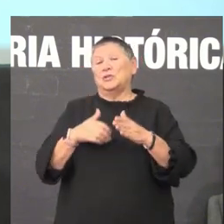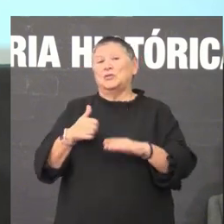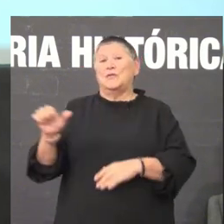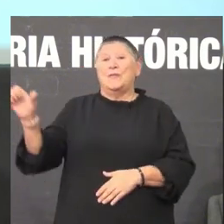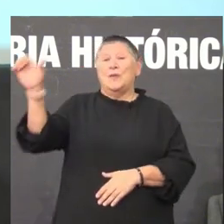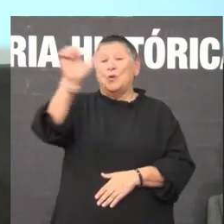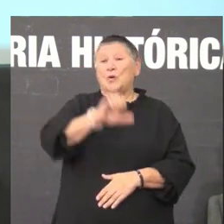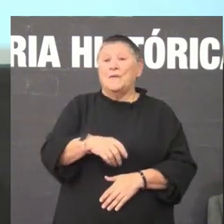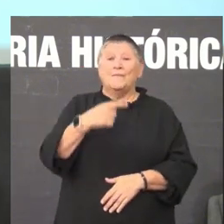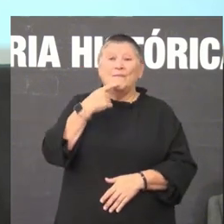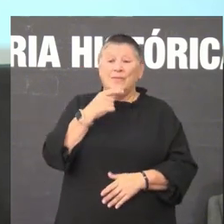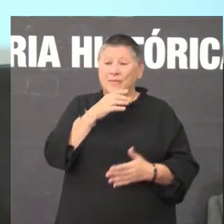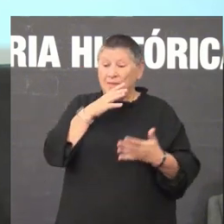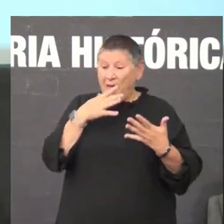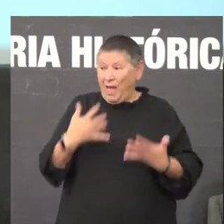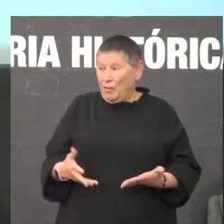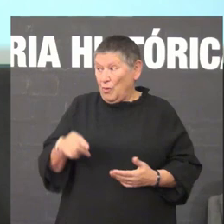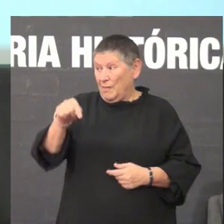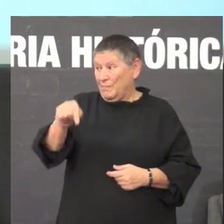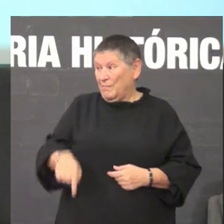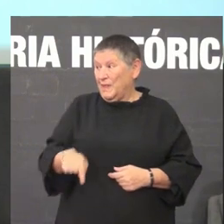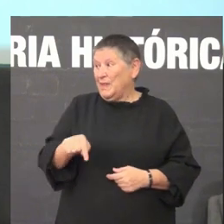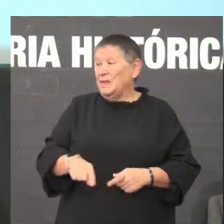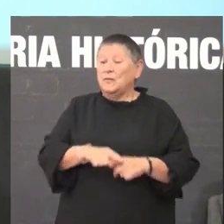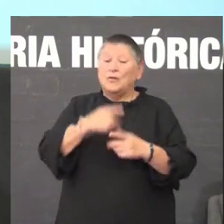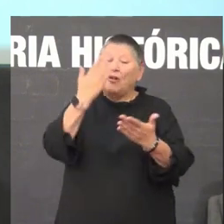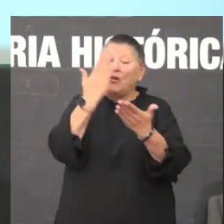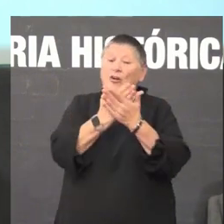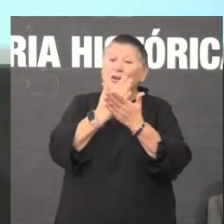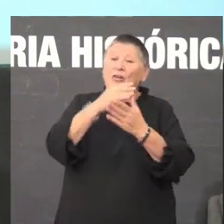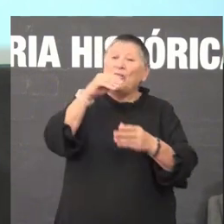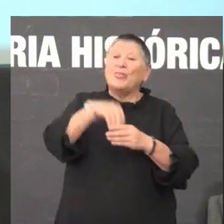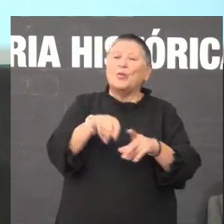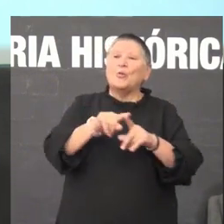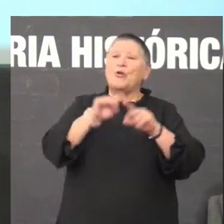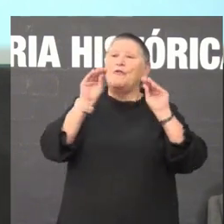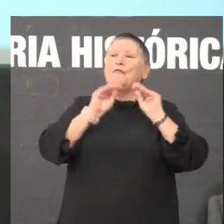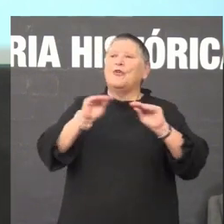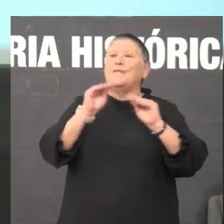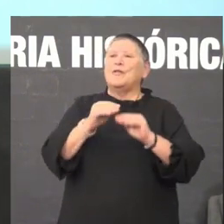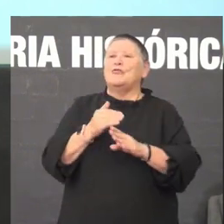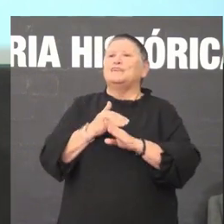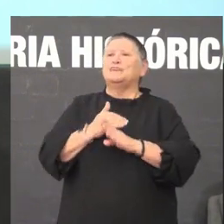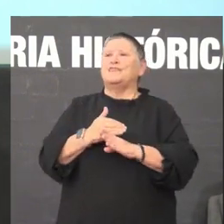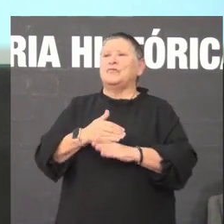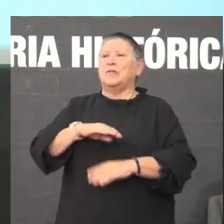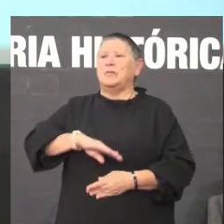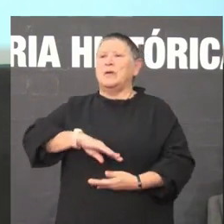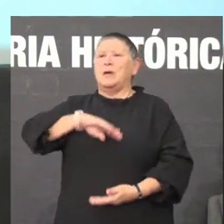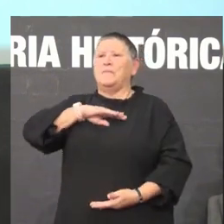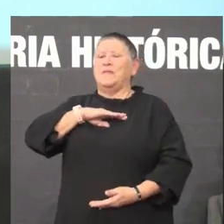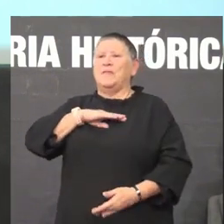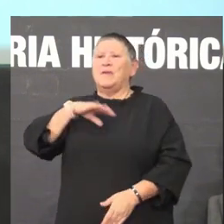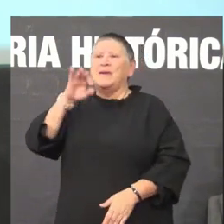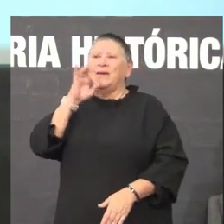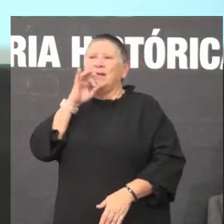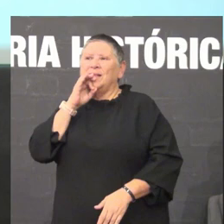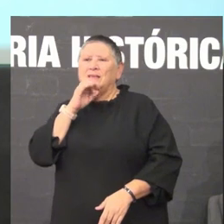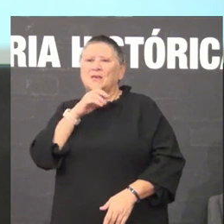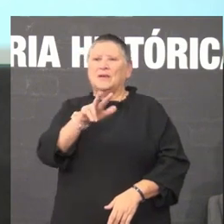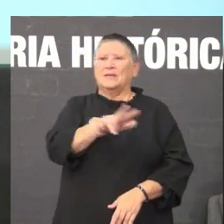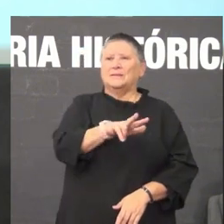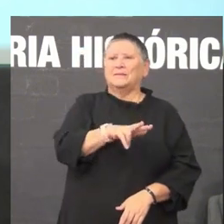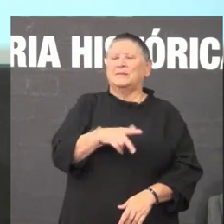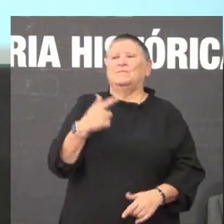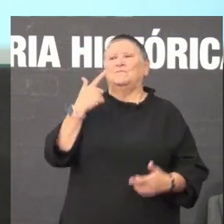indican como a día doxe non se sai da escolarización con formación con igual de competencia en galego que en castelán ese é o elemento clave